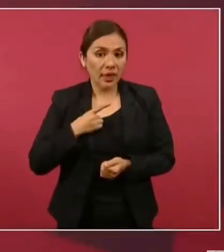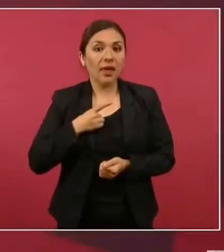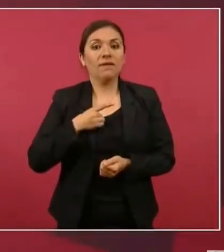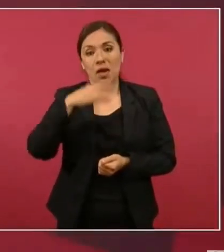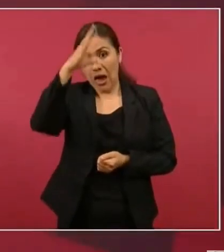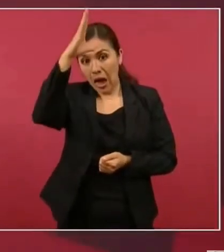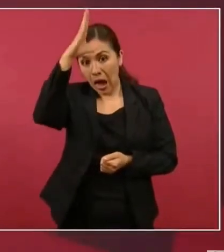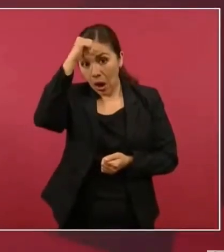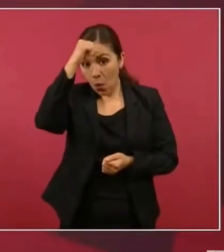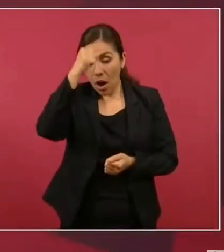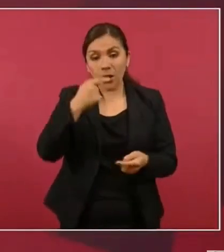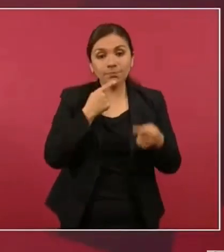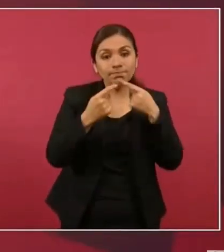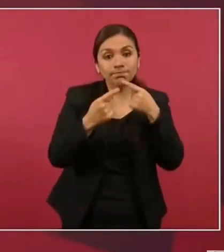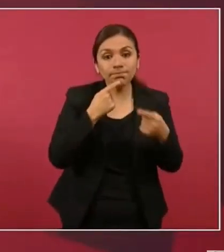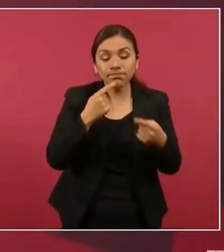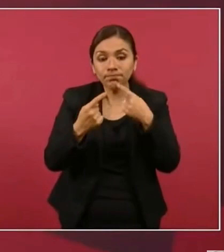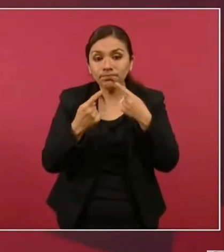en cuenta,